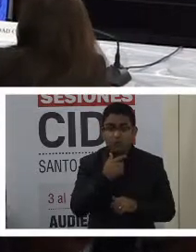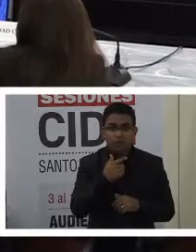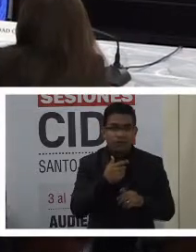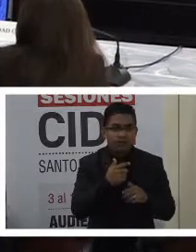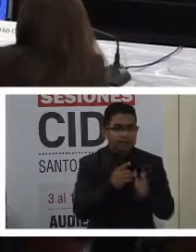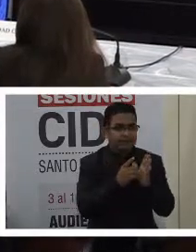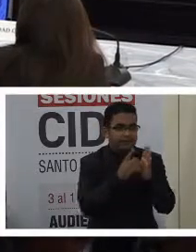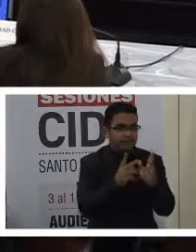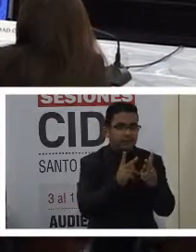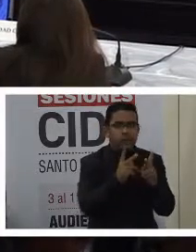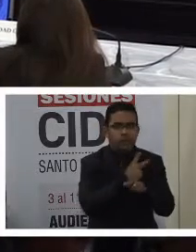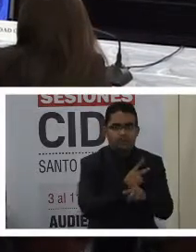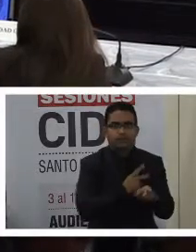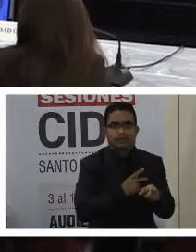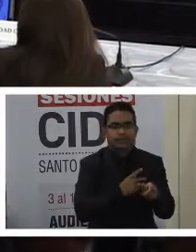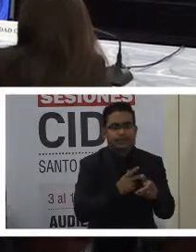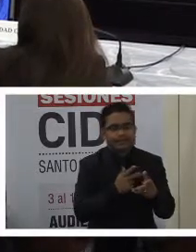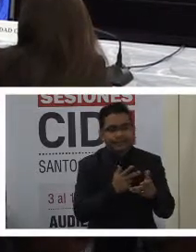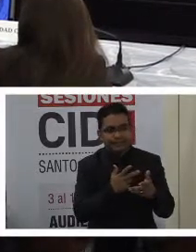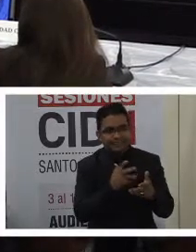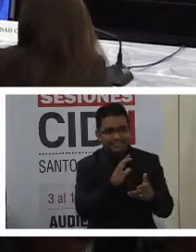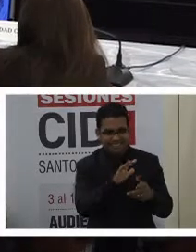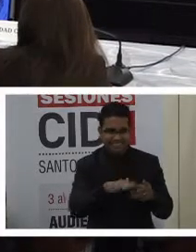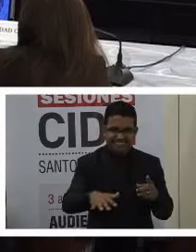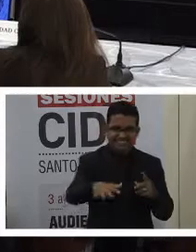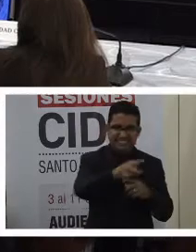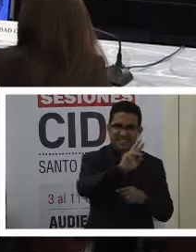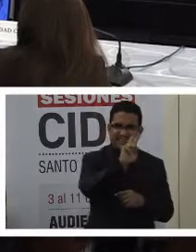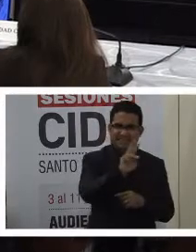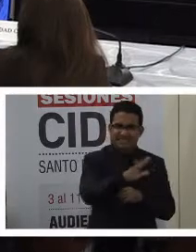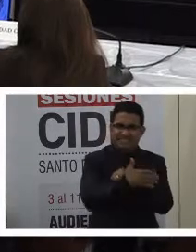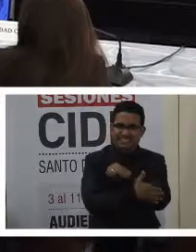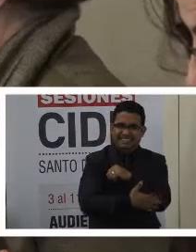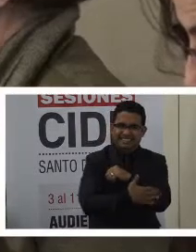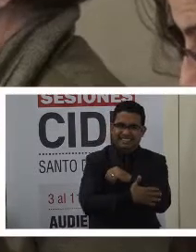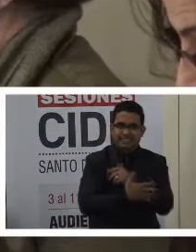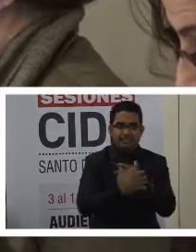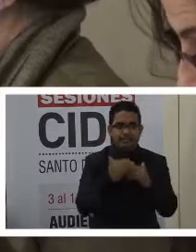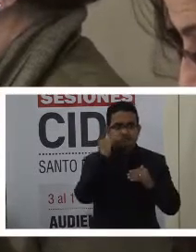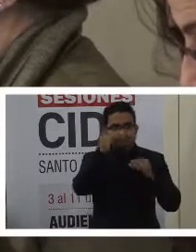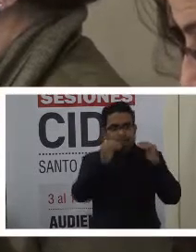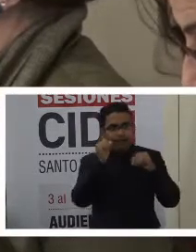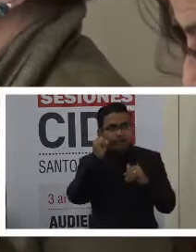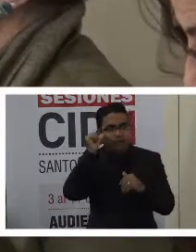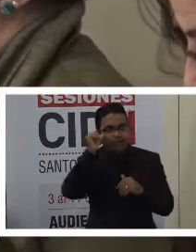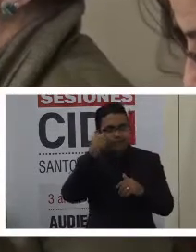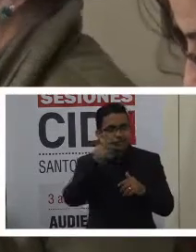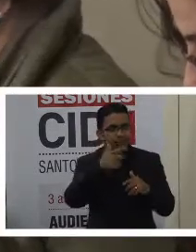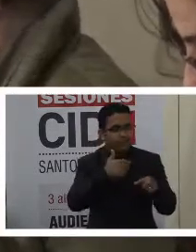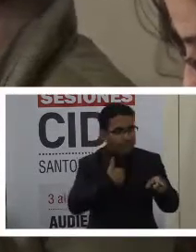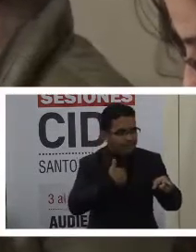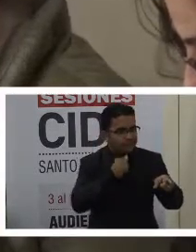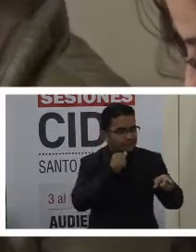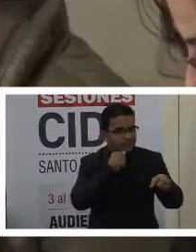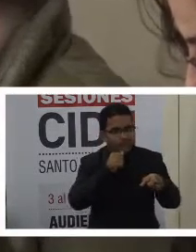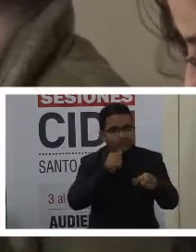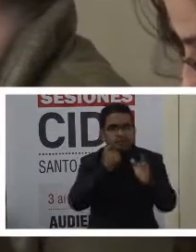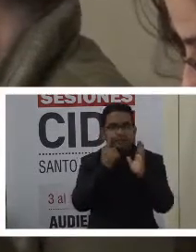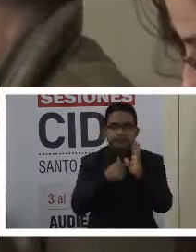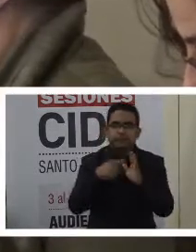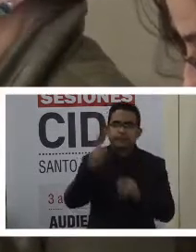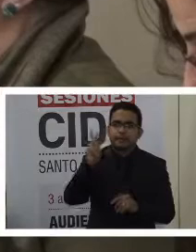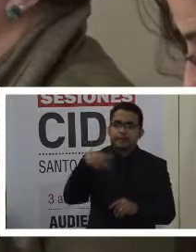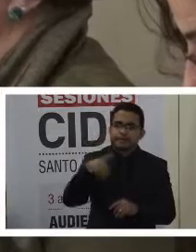discapacidad y especialmente en el contexto actual de Venezuela que son las personas adultas mayores. Se ha mencionado el Parkinson,